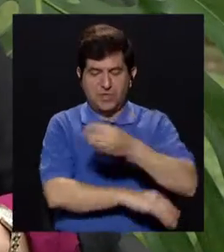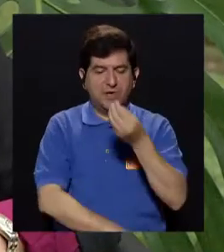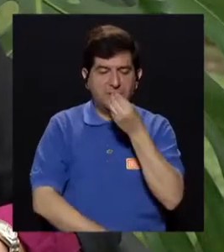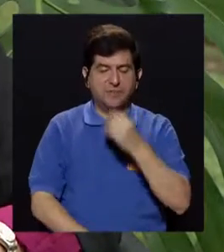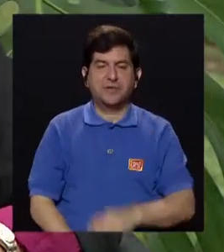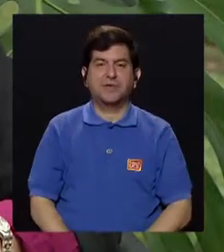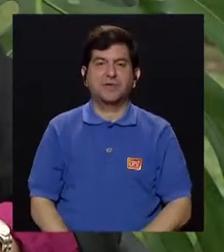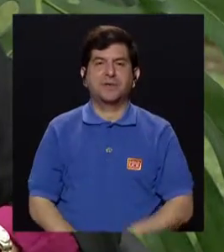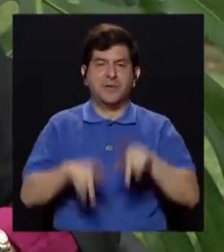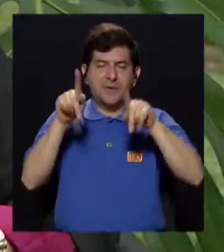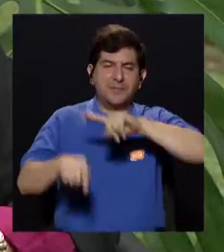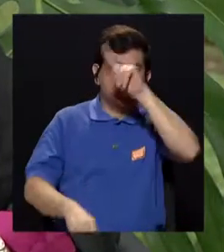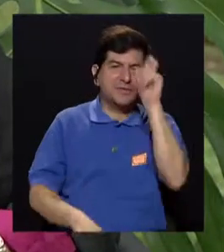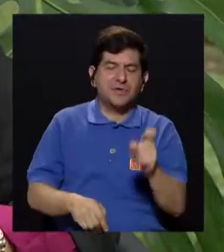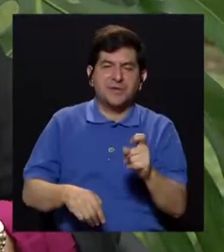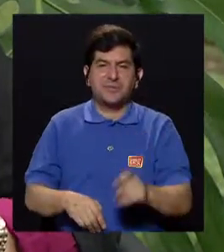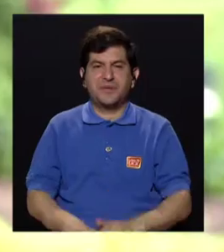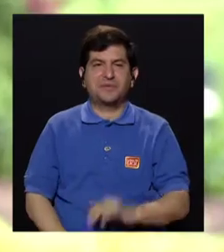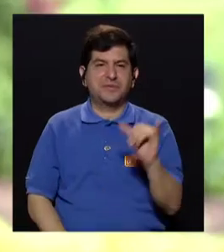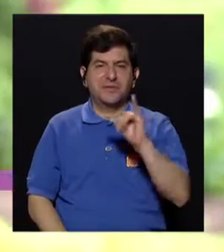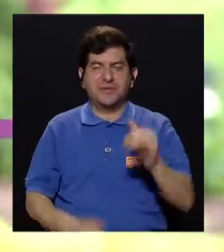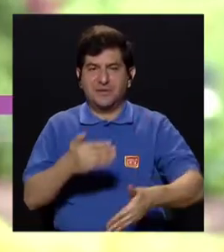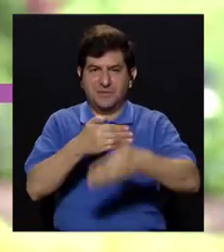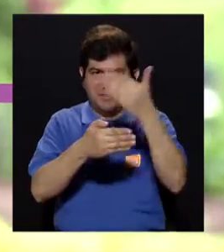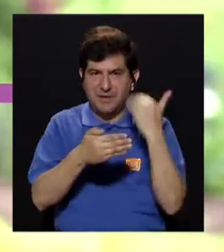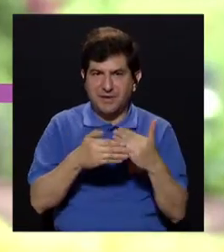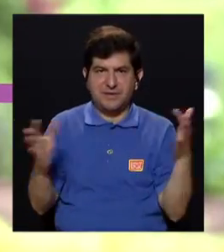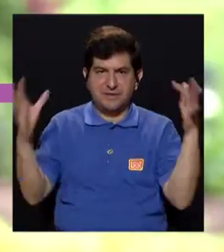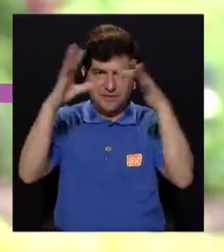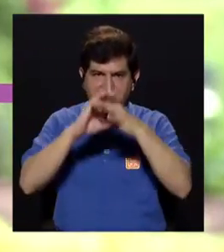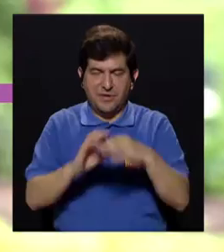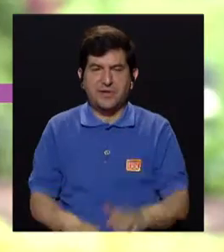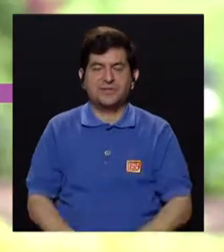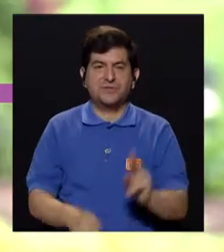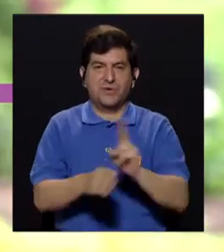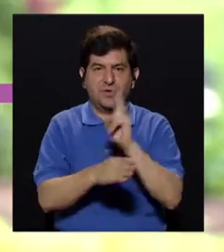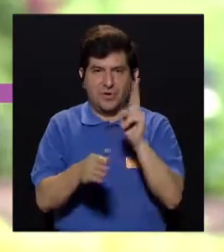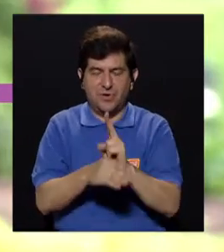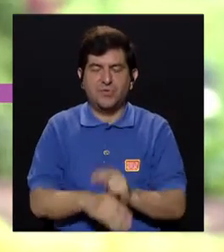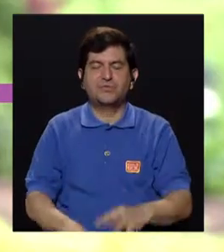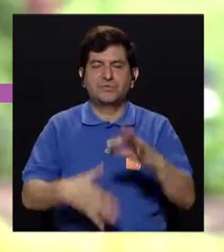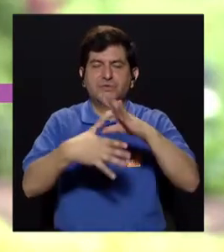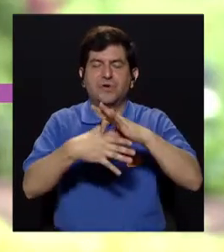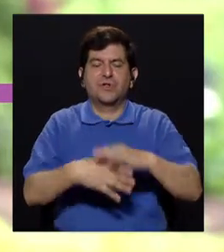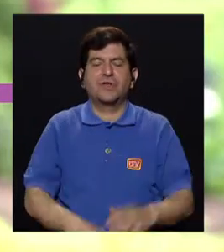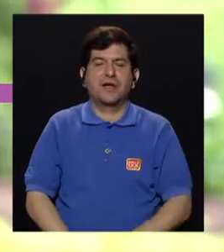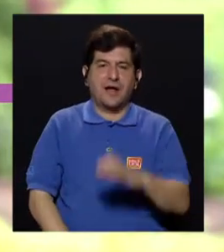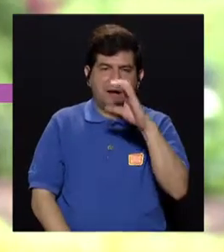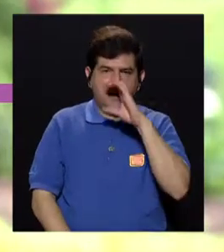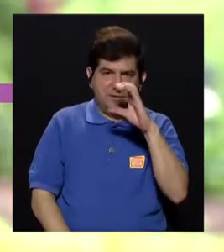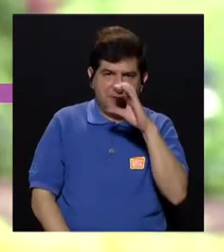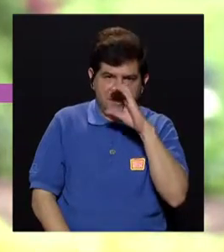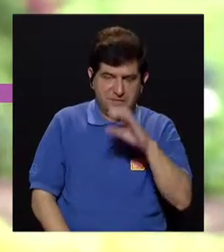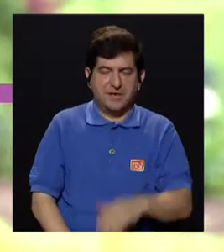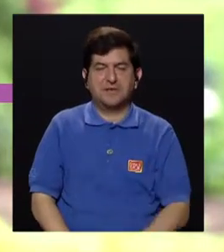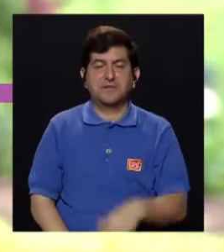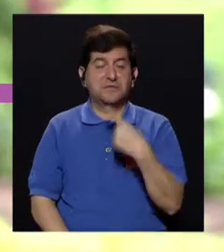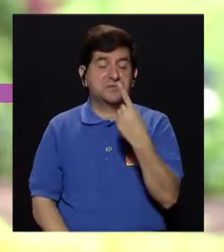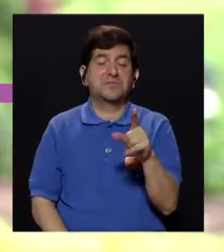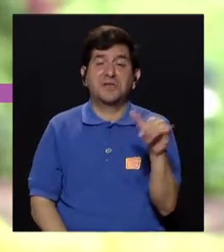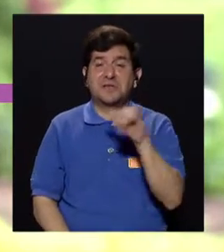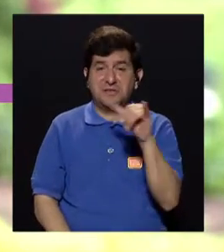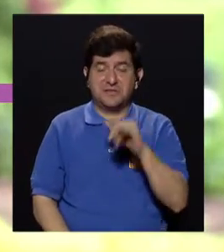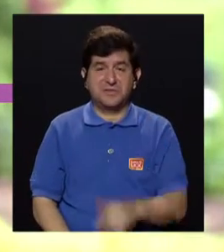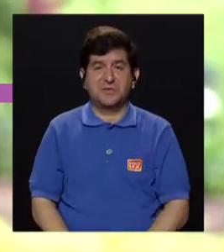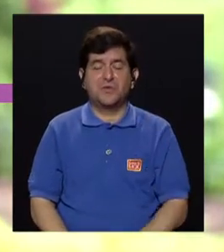otra consulta que nos hizo un amigo televidente o varios amigos televidentes es en cuanto al consumo de carne de cerdo, que siempre también se ha